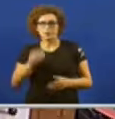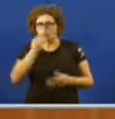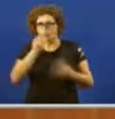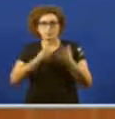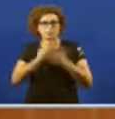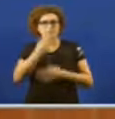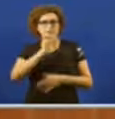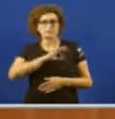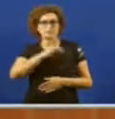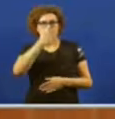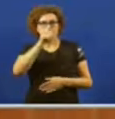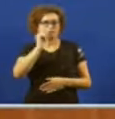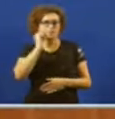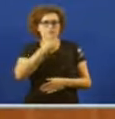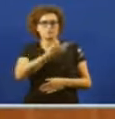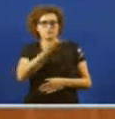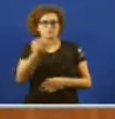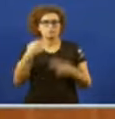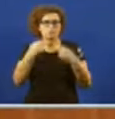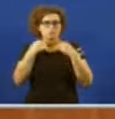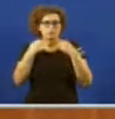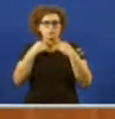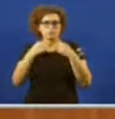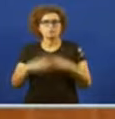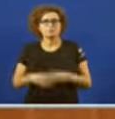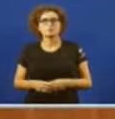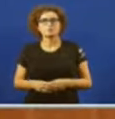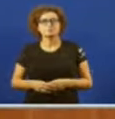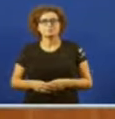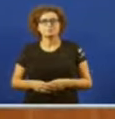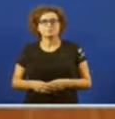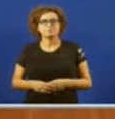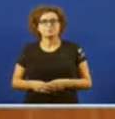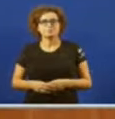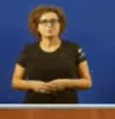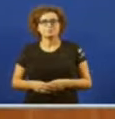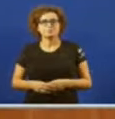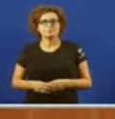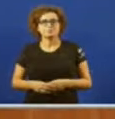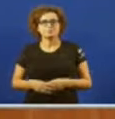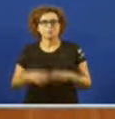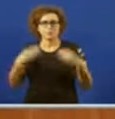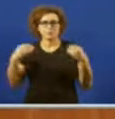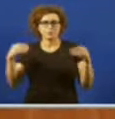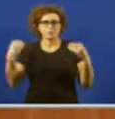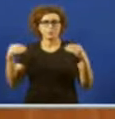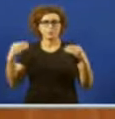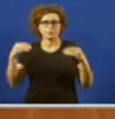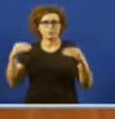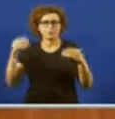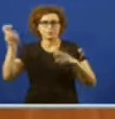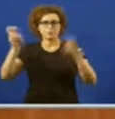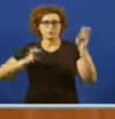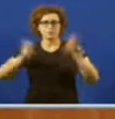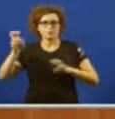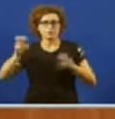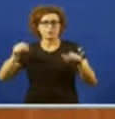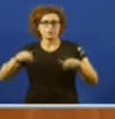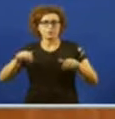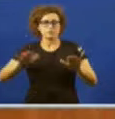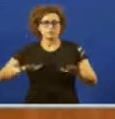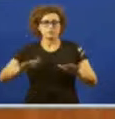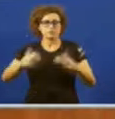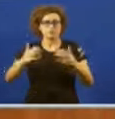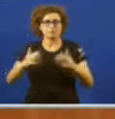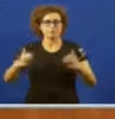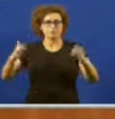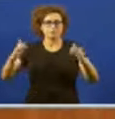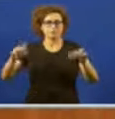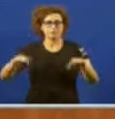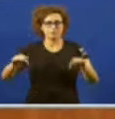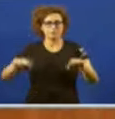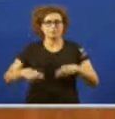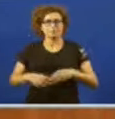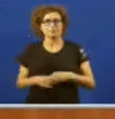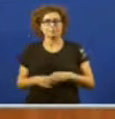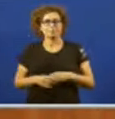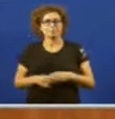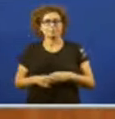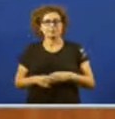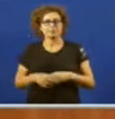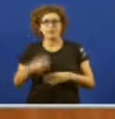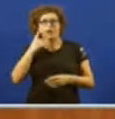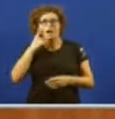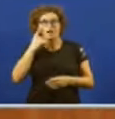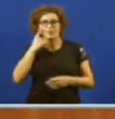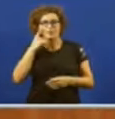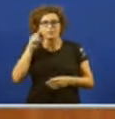Señorías, señoras diputadas, señoras diputadas Rapaces e rapazas novas que hoxe vedes aquí A ver